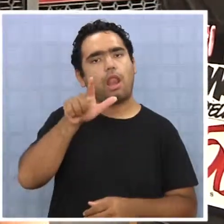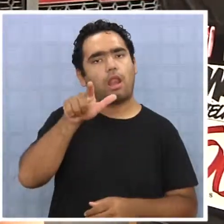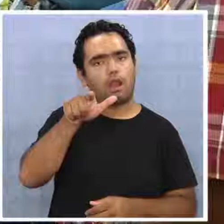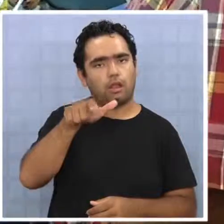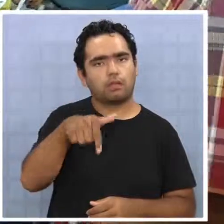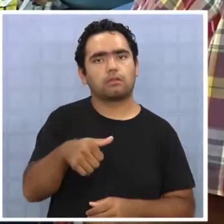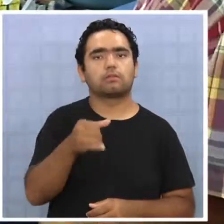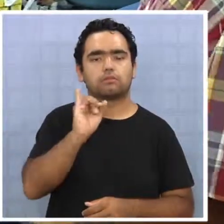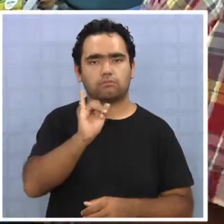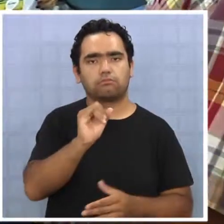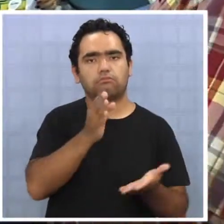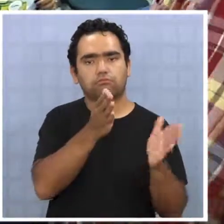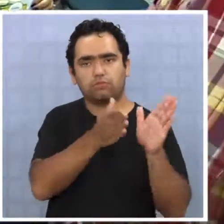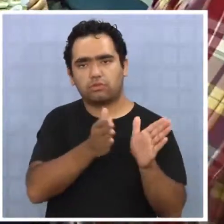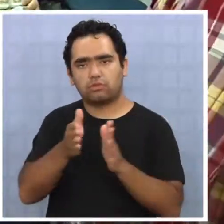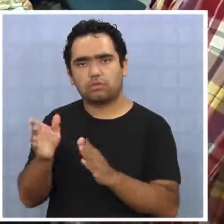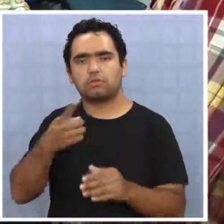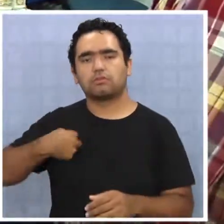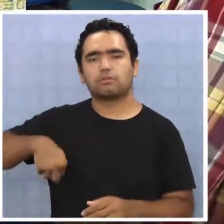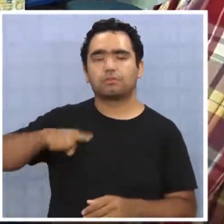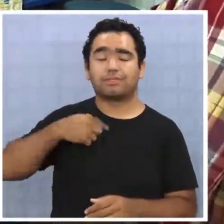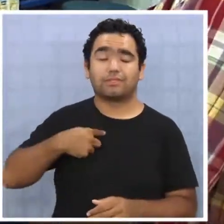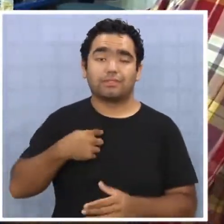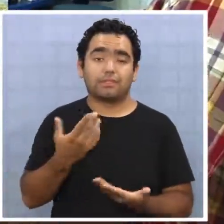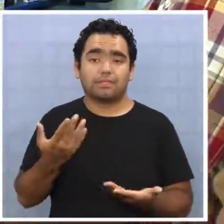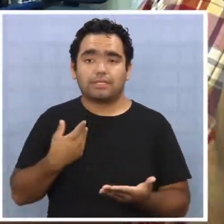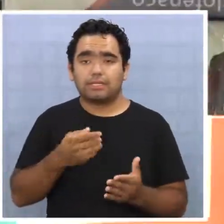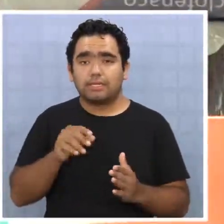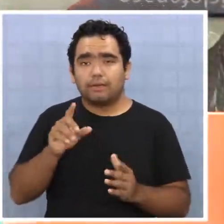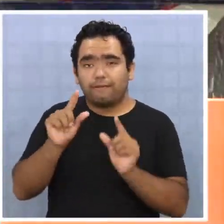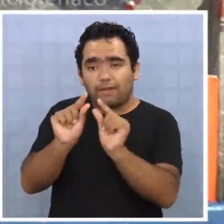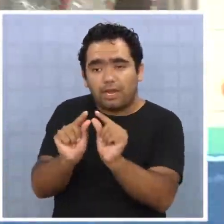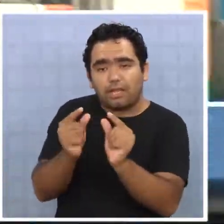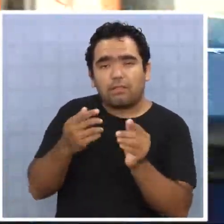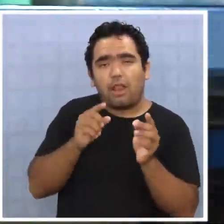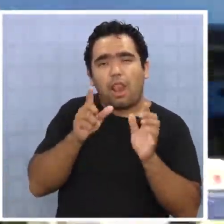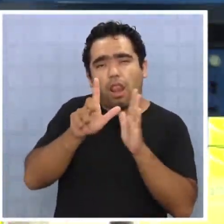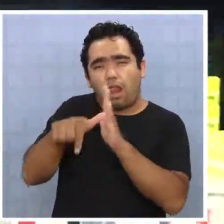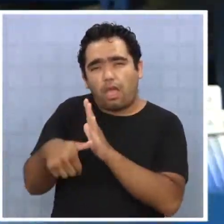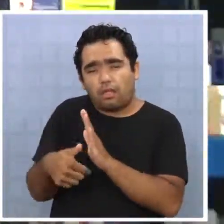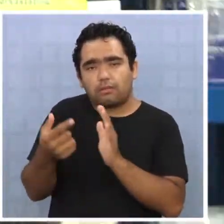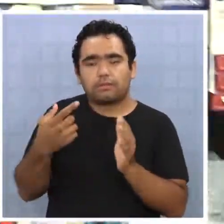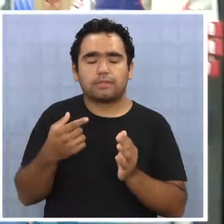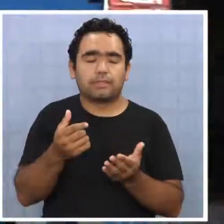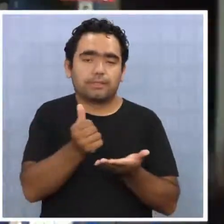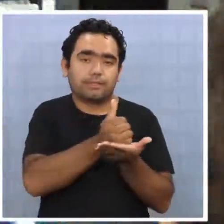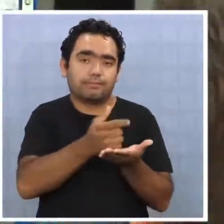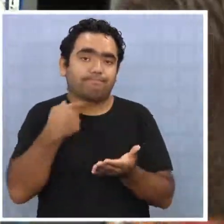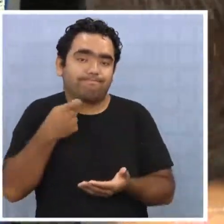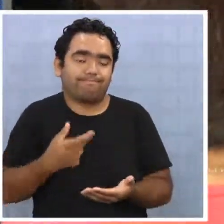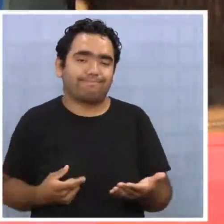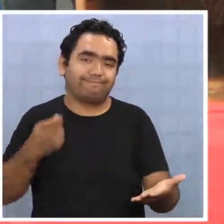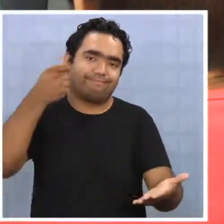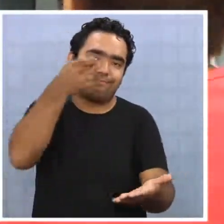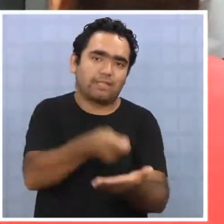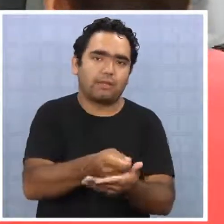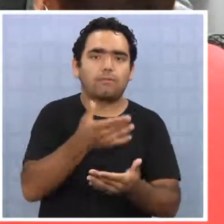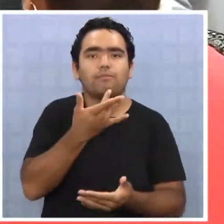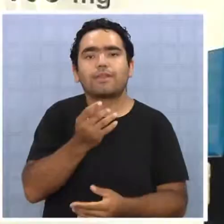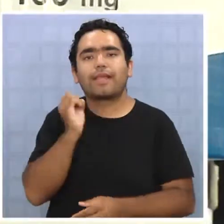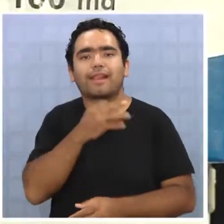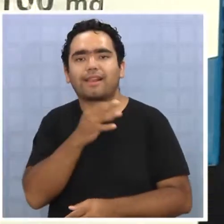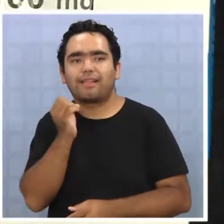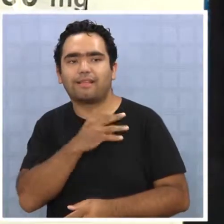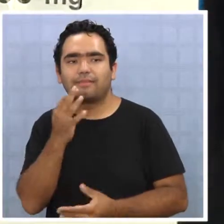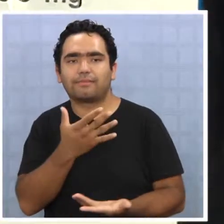proceso, así que terminamos comprando los medicamentos, como dice mi hijo, los medicamentos más